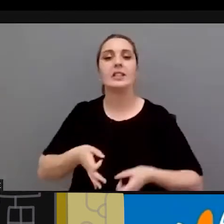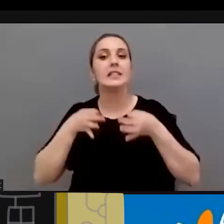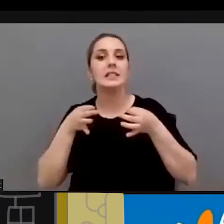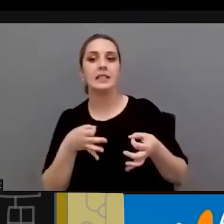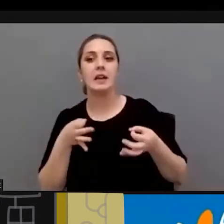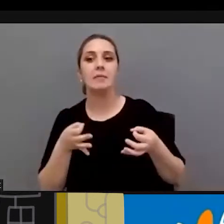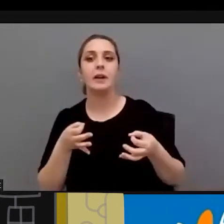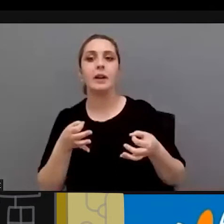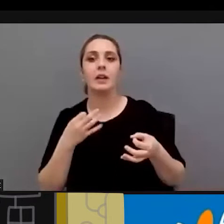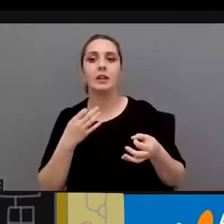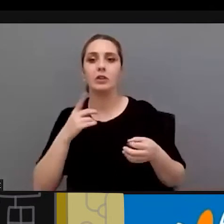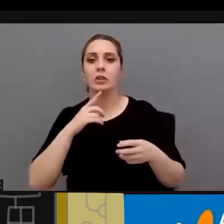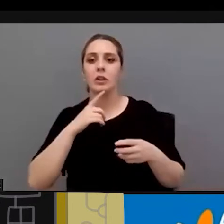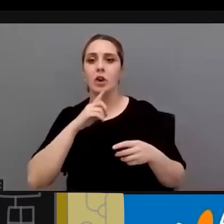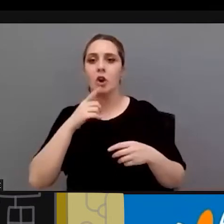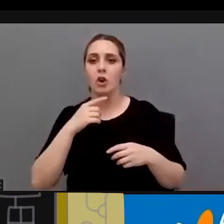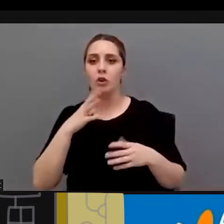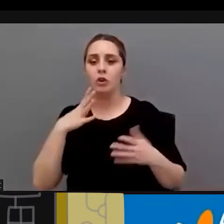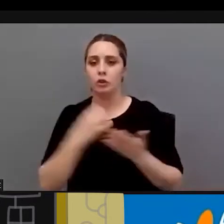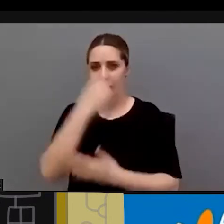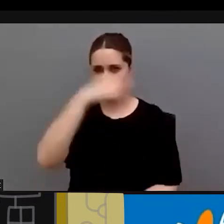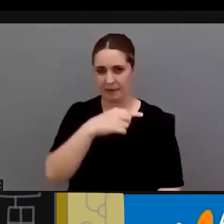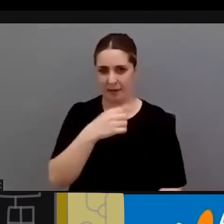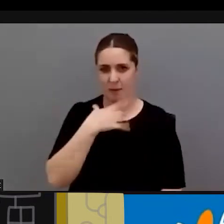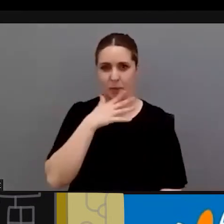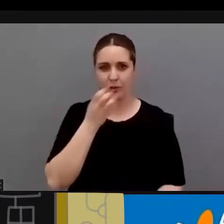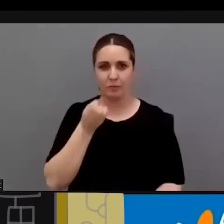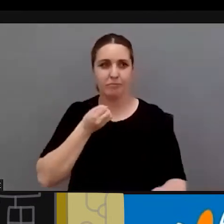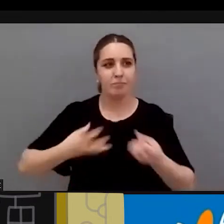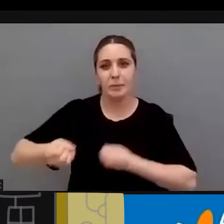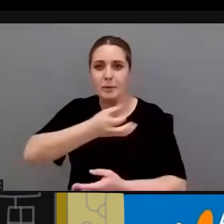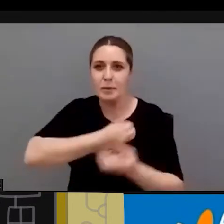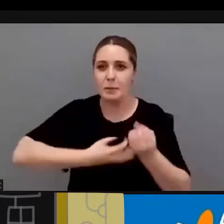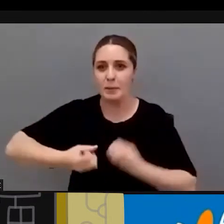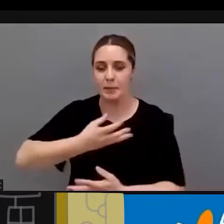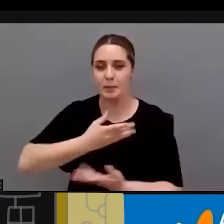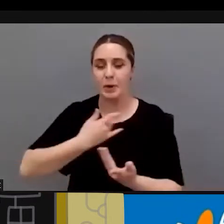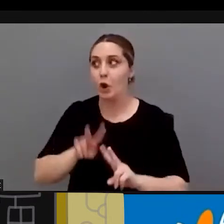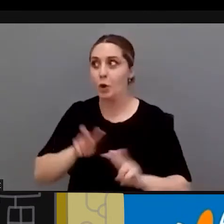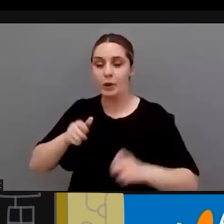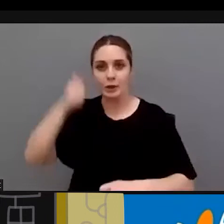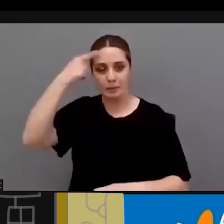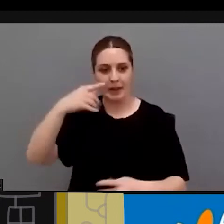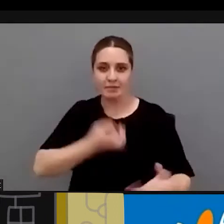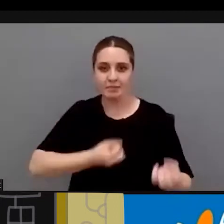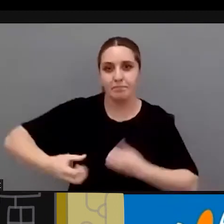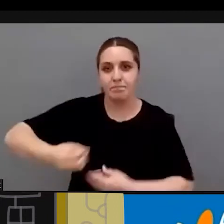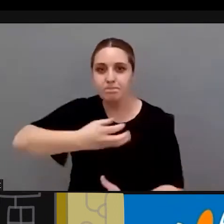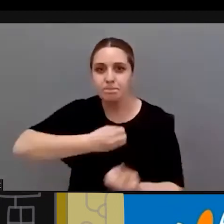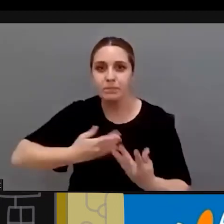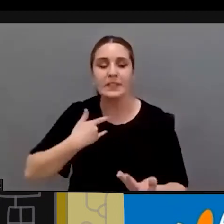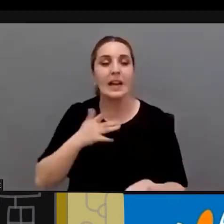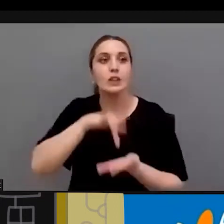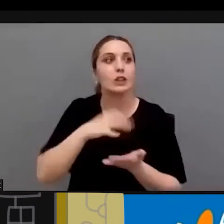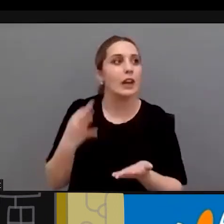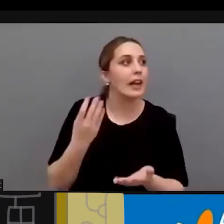nosotros alimentamos y estamos al día de todo lógicamente de lo último de lo más novedoso de lo que ya se está poniendo en marcha de lo que está